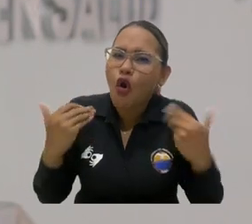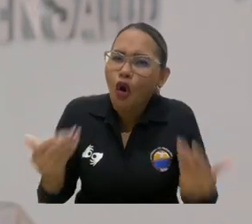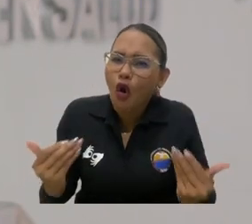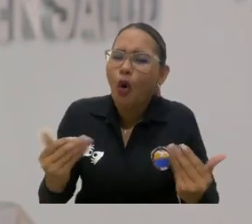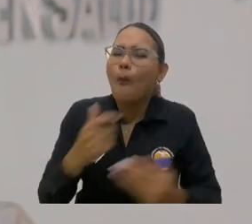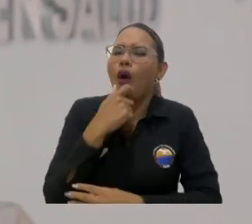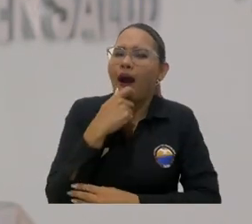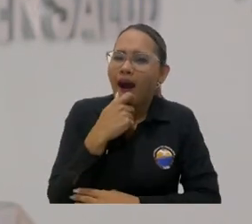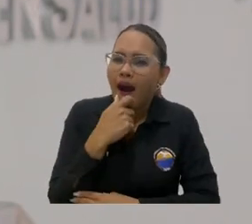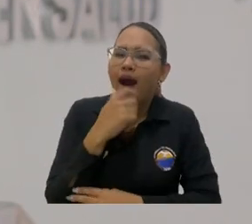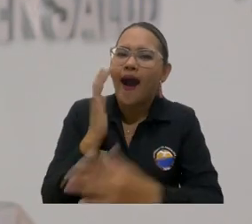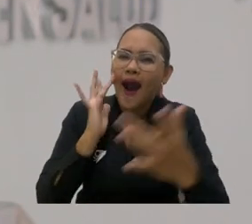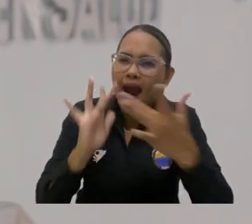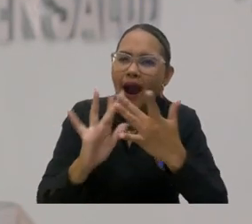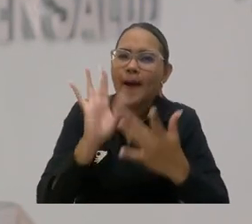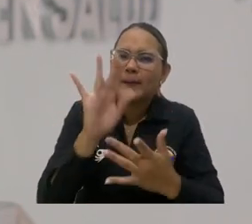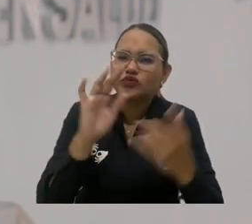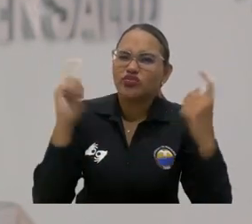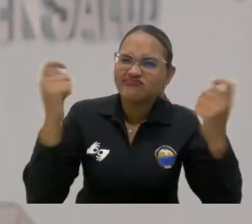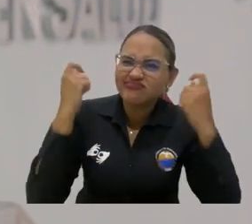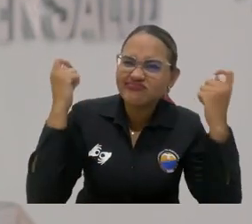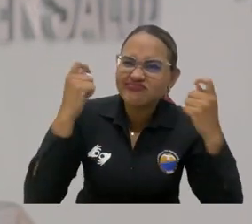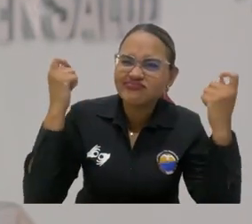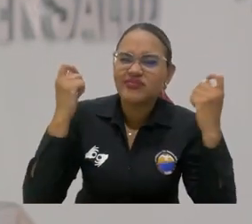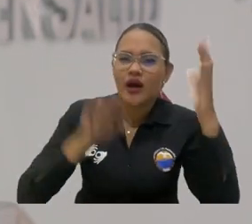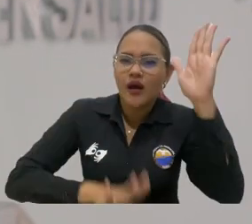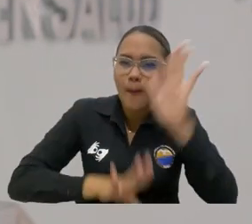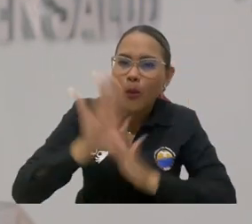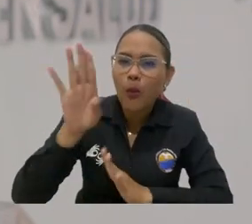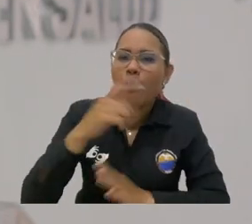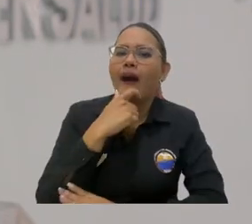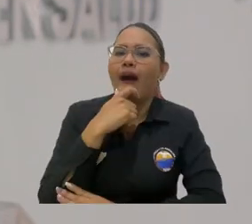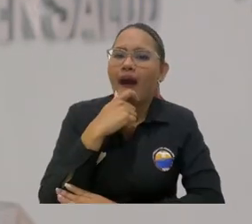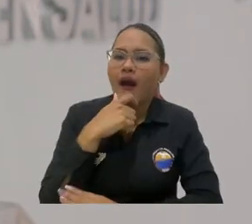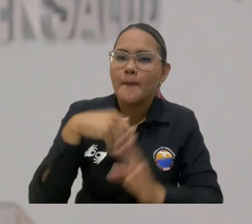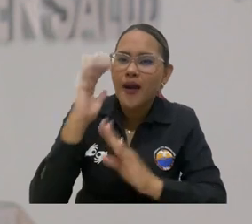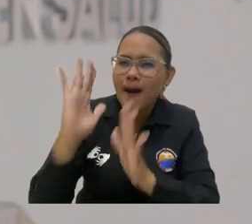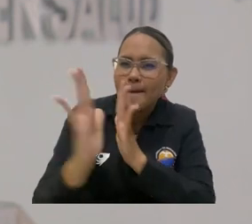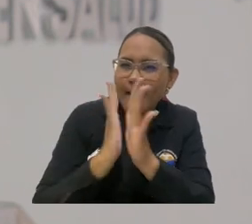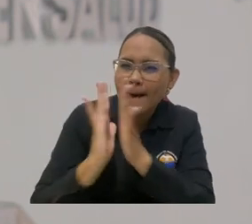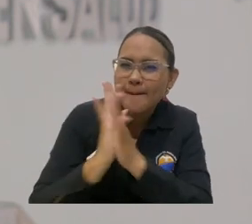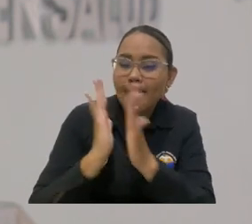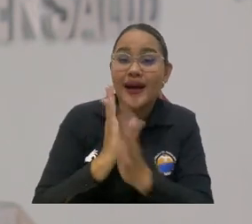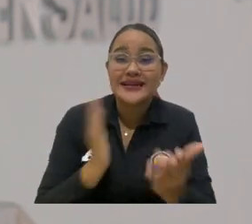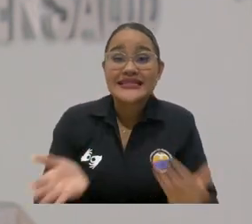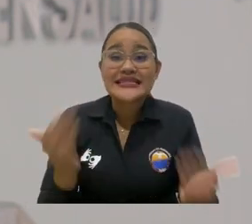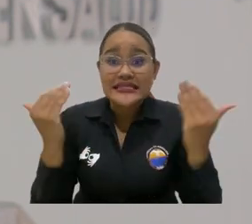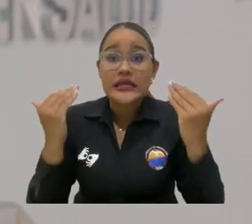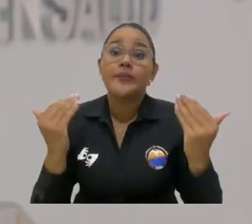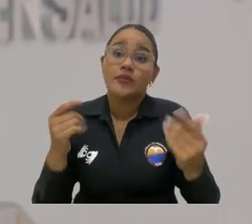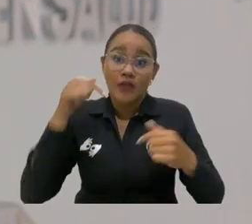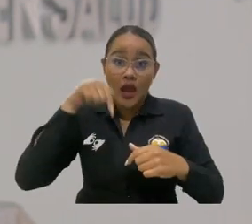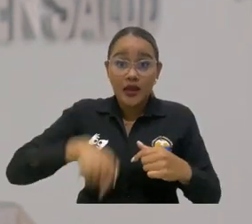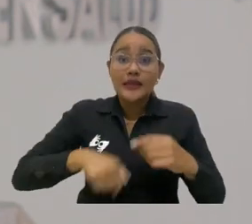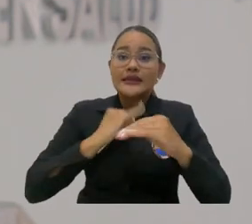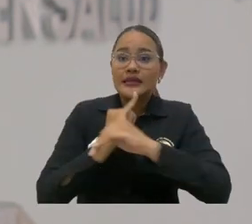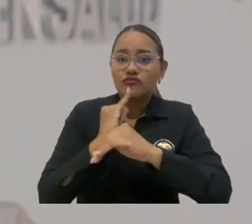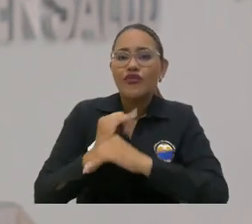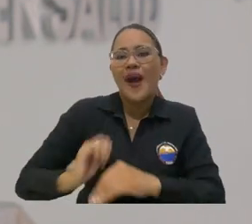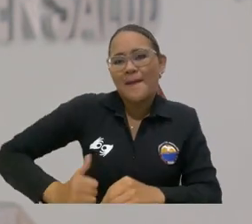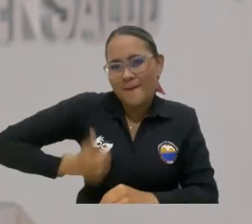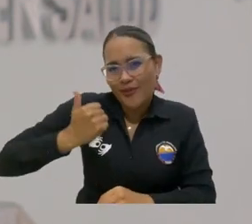calidad que cumple con las condiciones para su oferta y desarrollo. En general son espacios que la institución